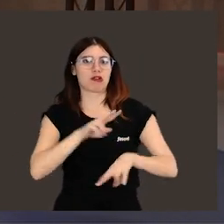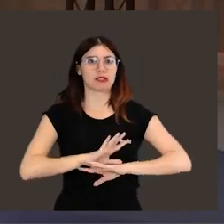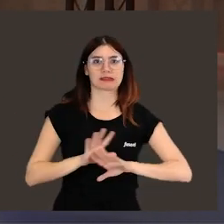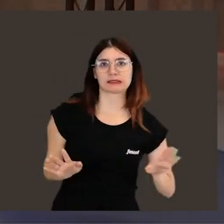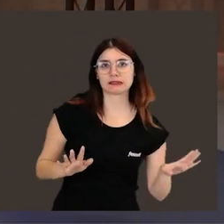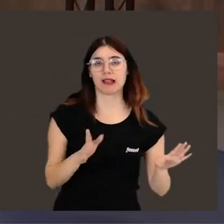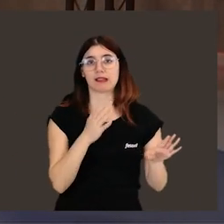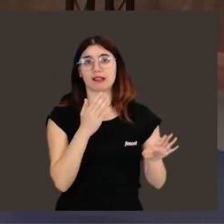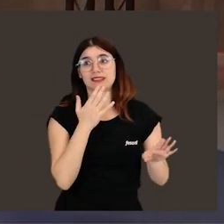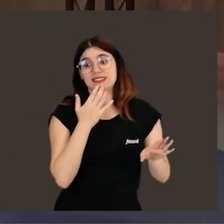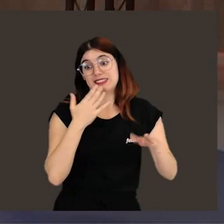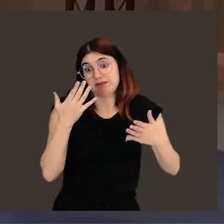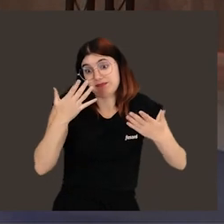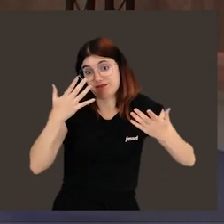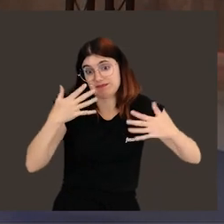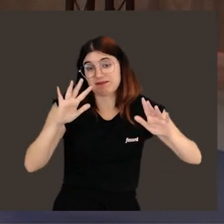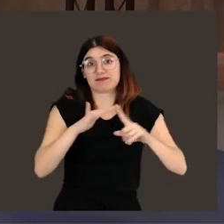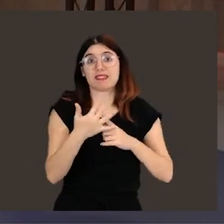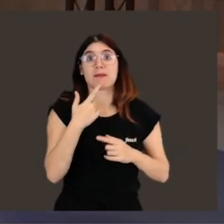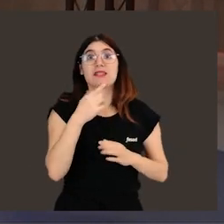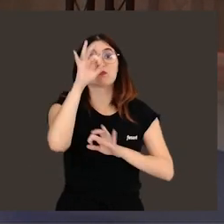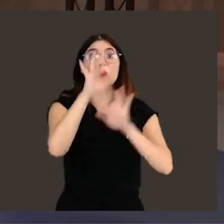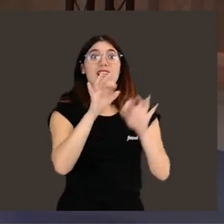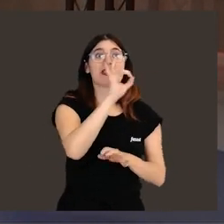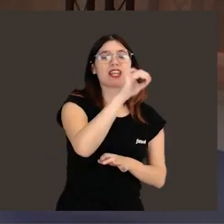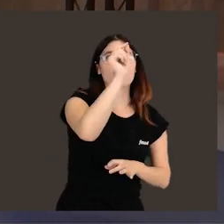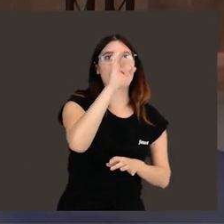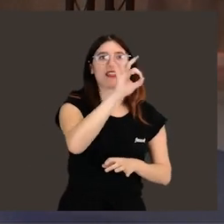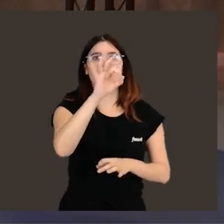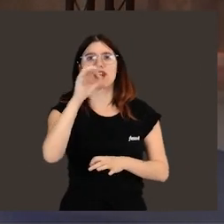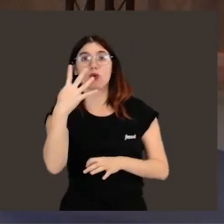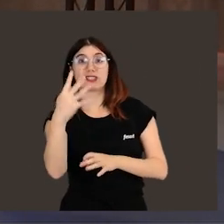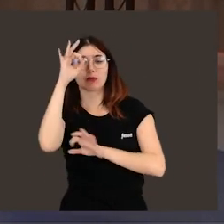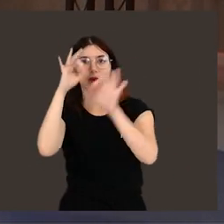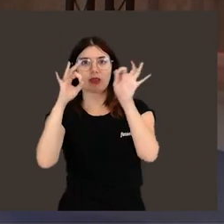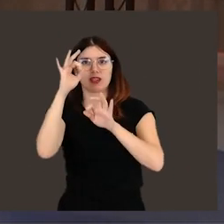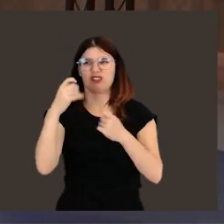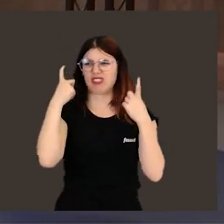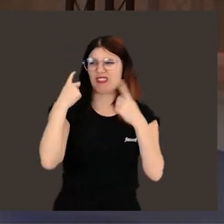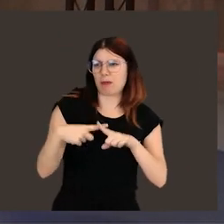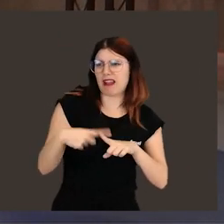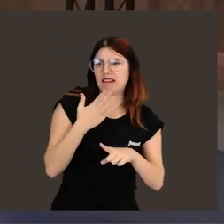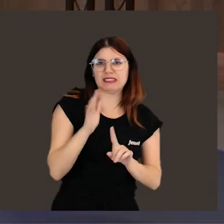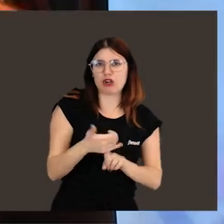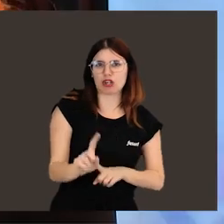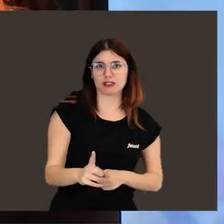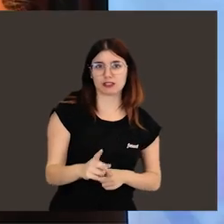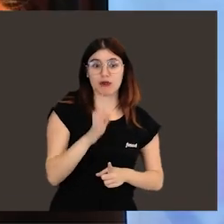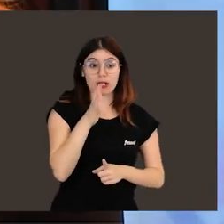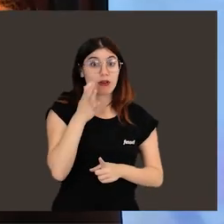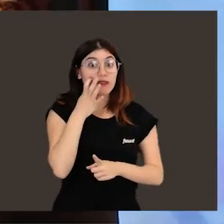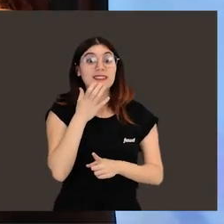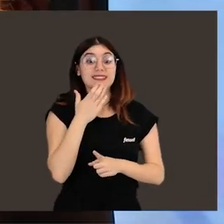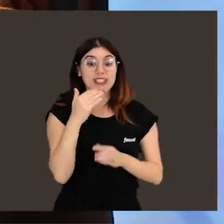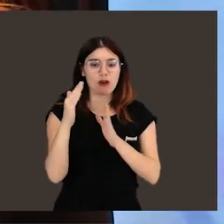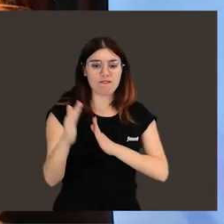españoles en caso de que algún español llegue hasta el final, mis probabilidades son del 0,004%. ¿Para qué intentarlo? Si es que no lo voy a conseguir.